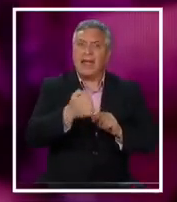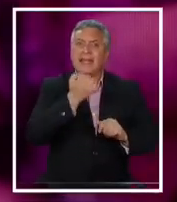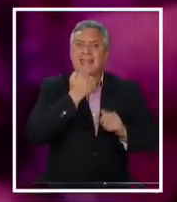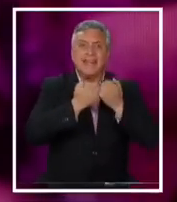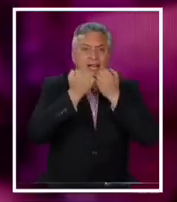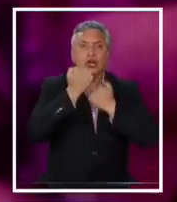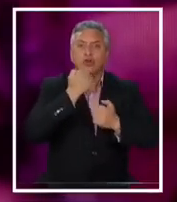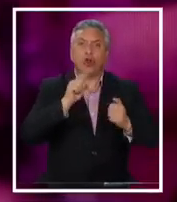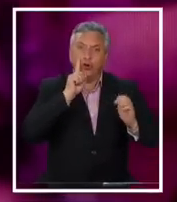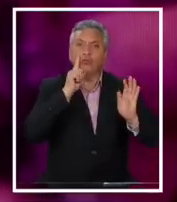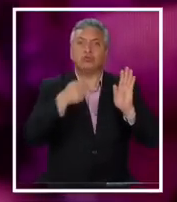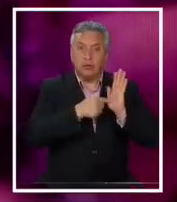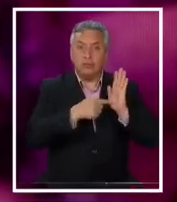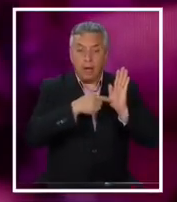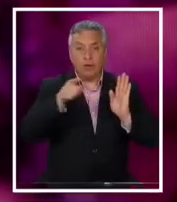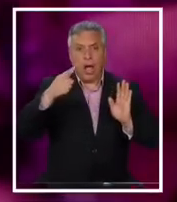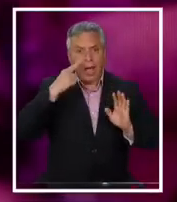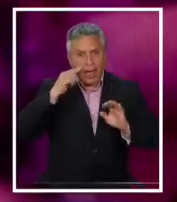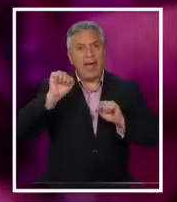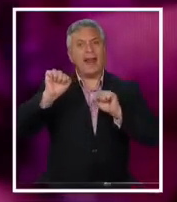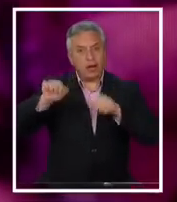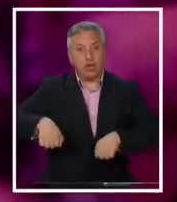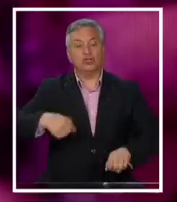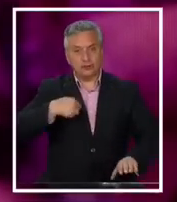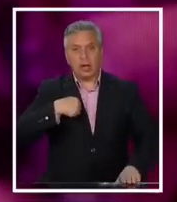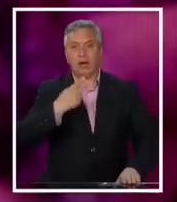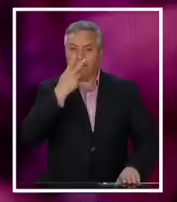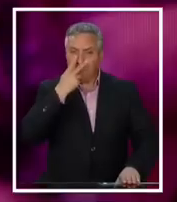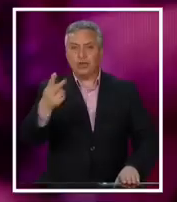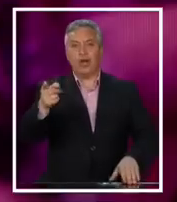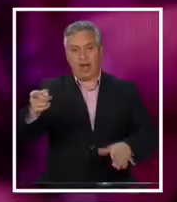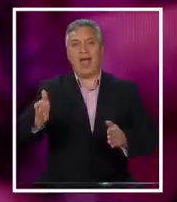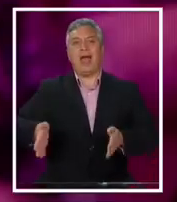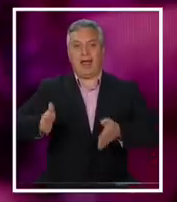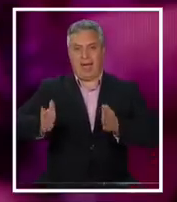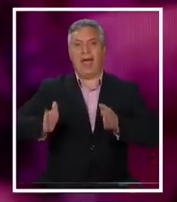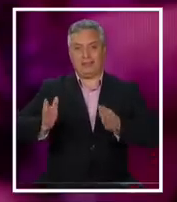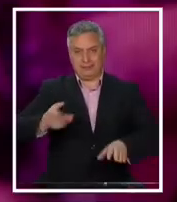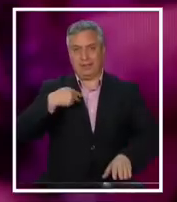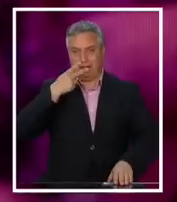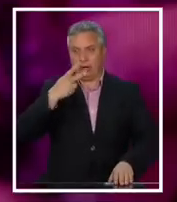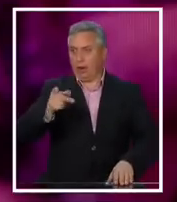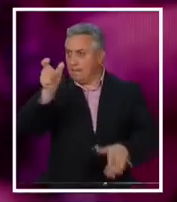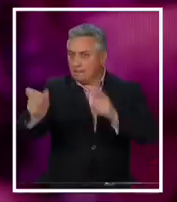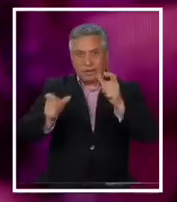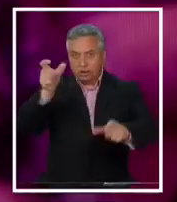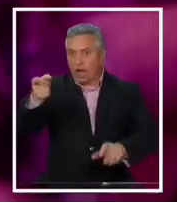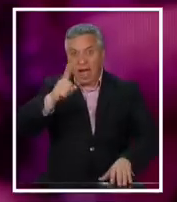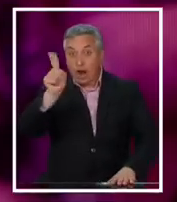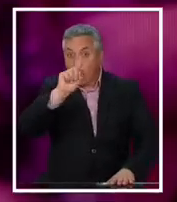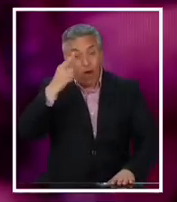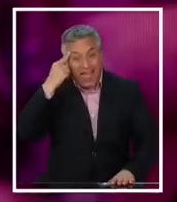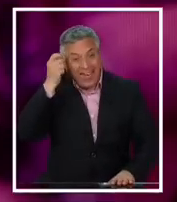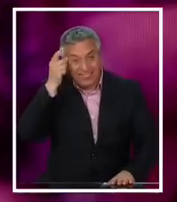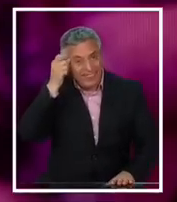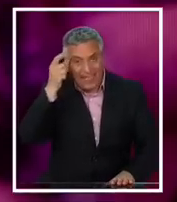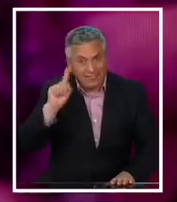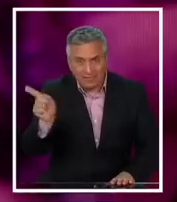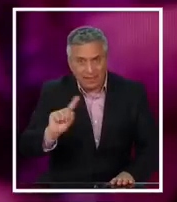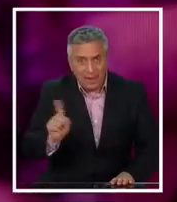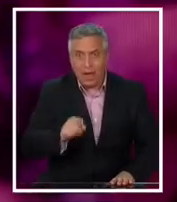Constitución. Yo creo que reconoce algo que vimos en la calle, que es gente que no entendía, que tenía